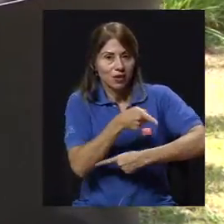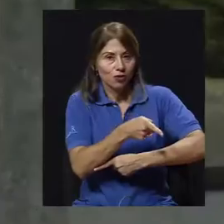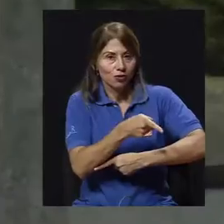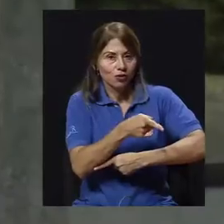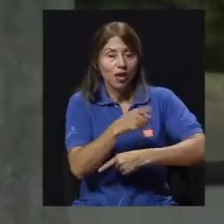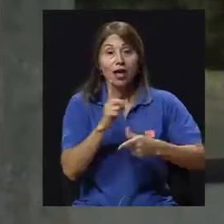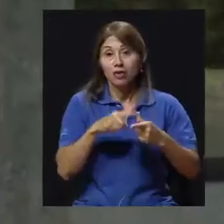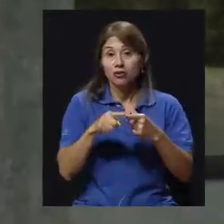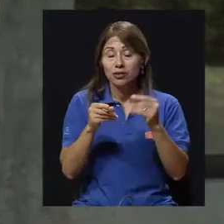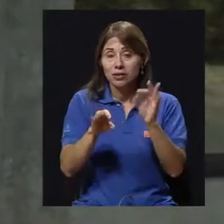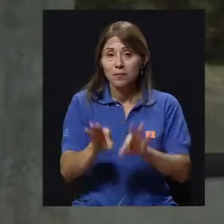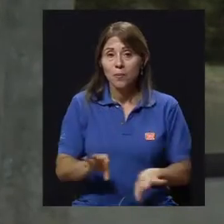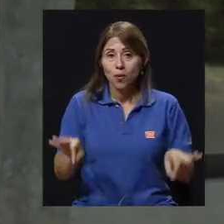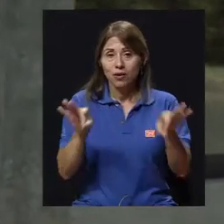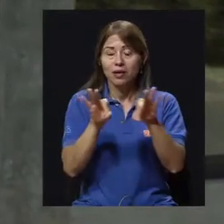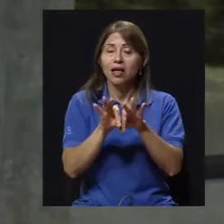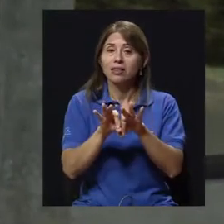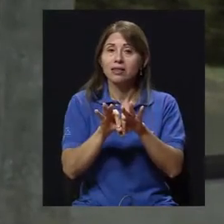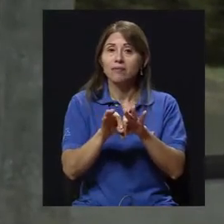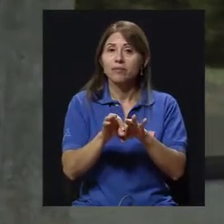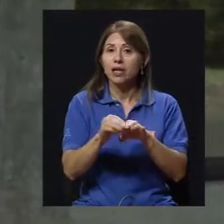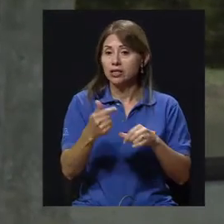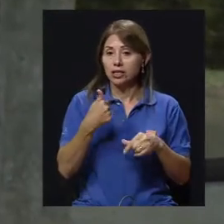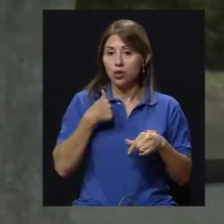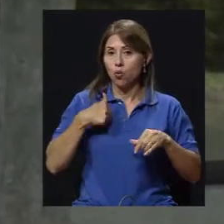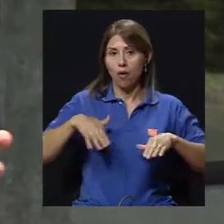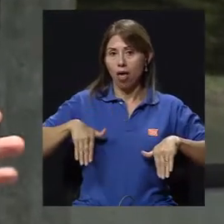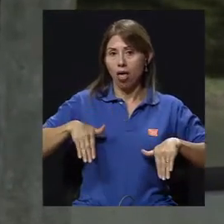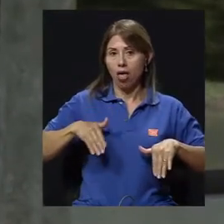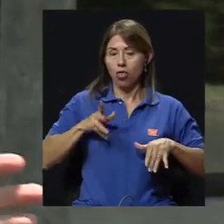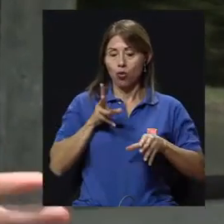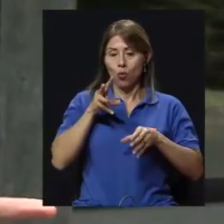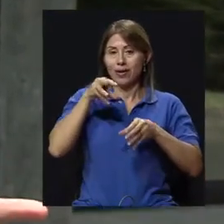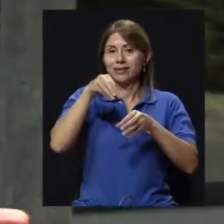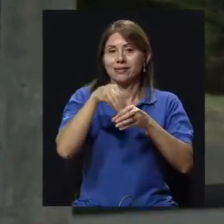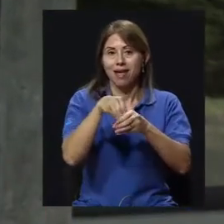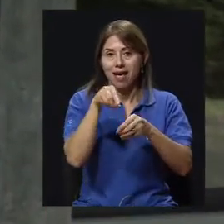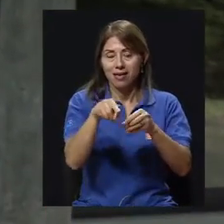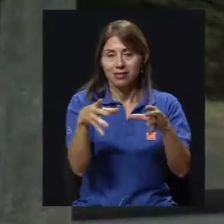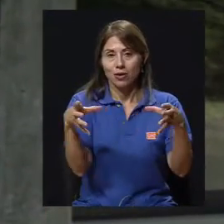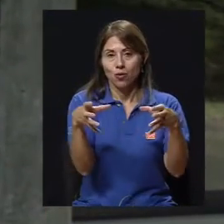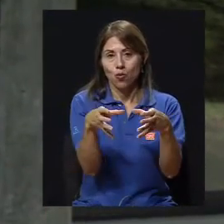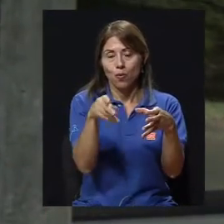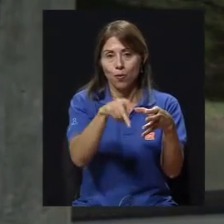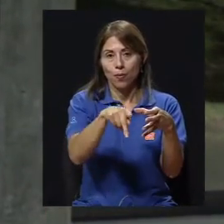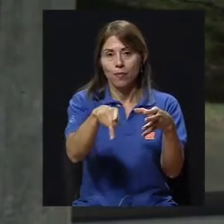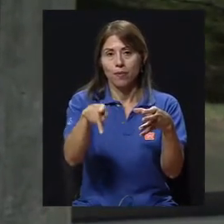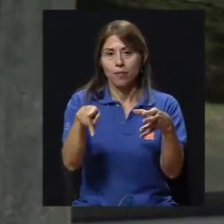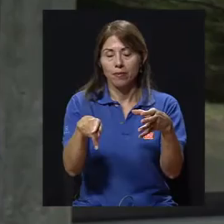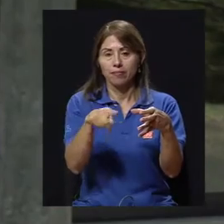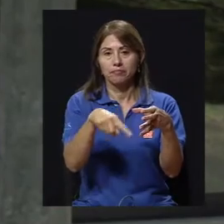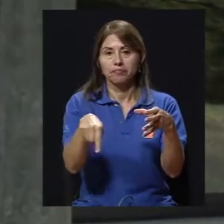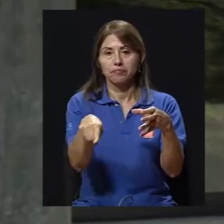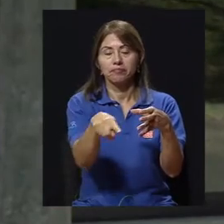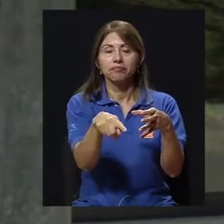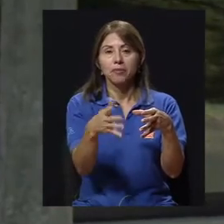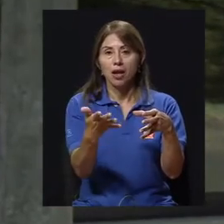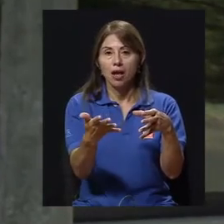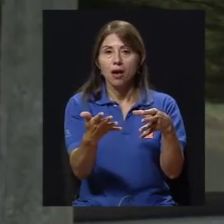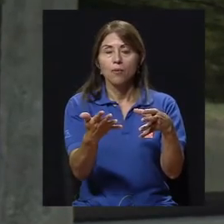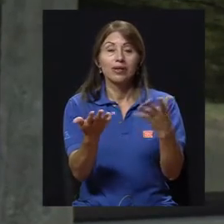Entonces, es importante que si uno no está dentro de ese rango de edades, pues